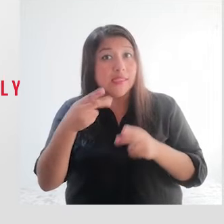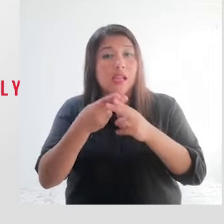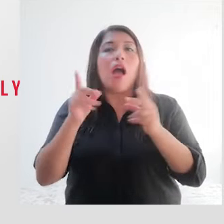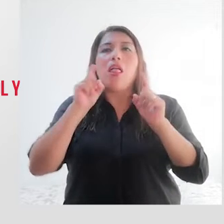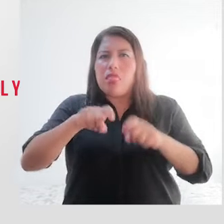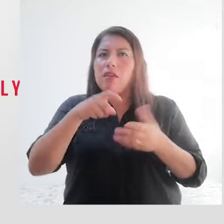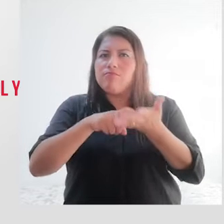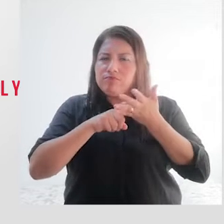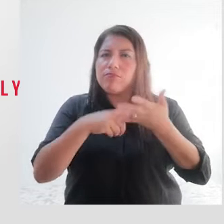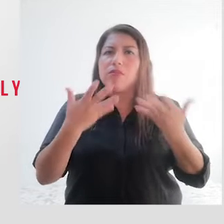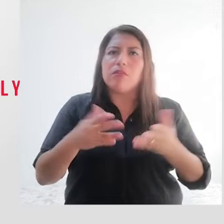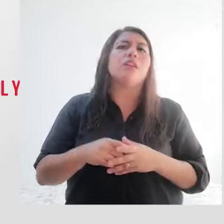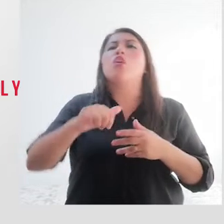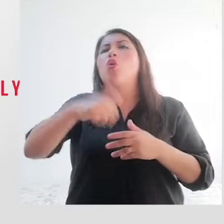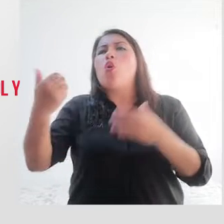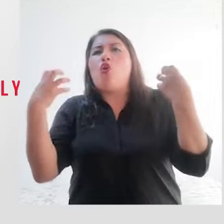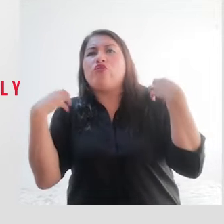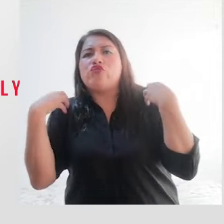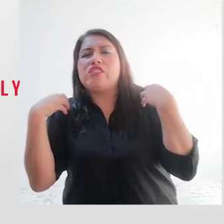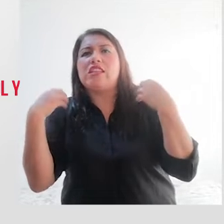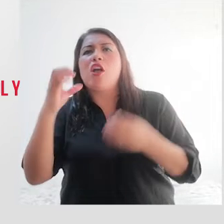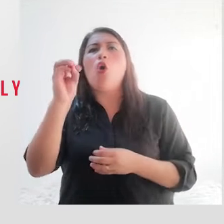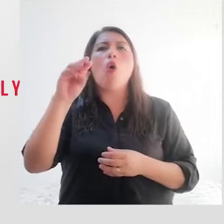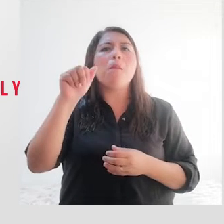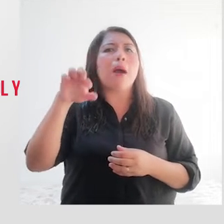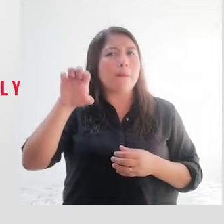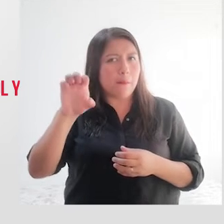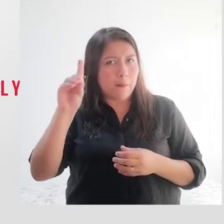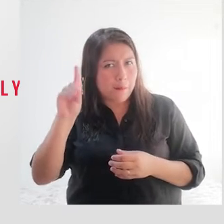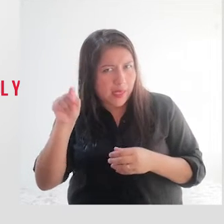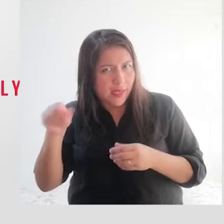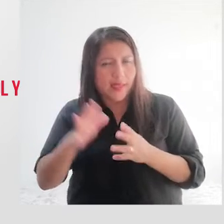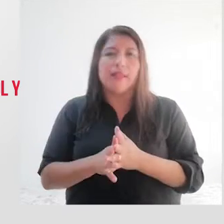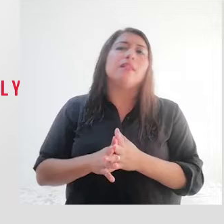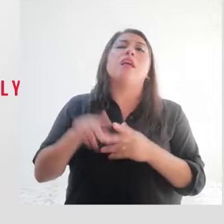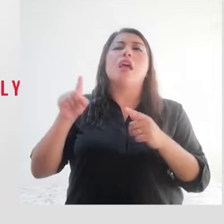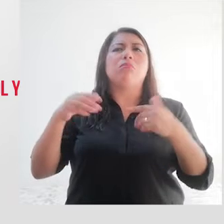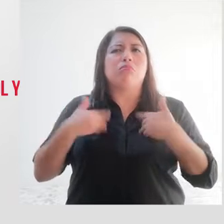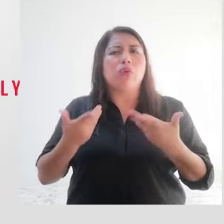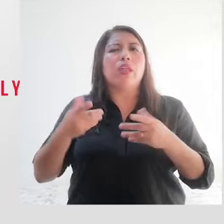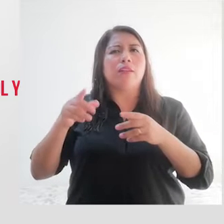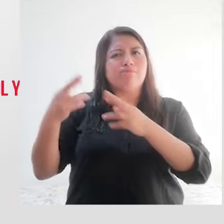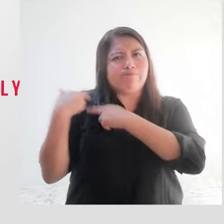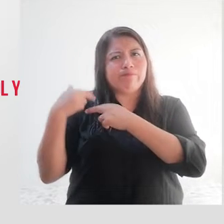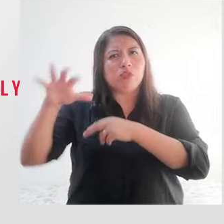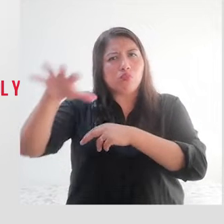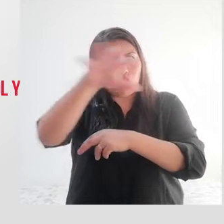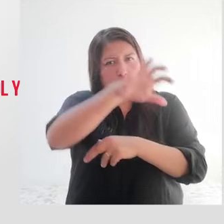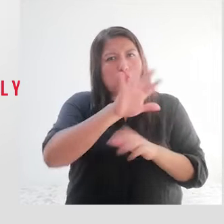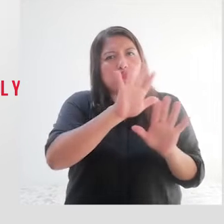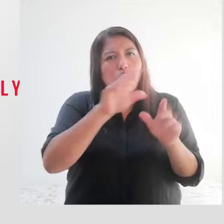municipales de detención a la persona con discapacidad, a las que llamamos OMAPED, en favor de la población con discapacidad de cada jurisdicción.